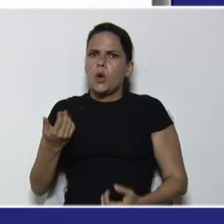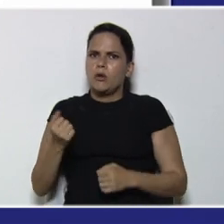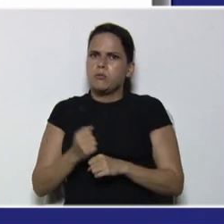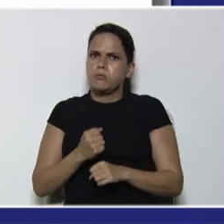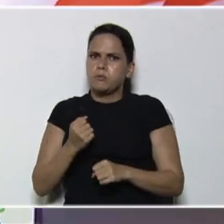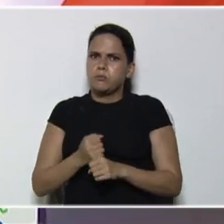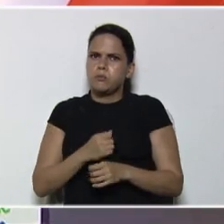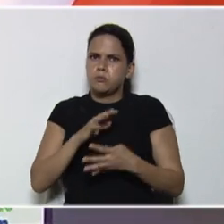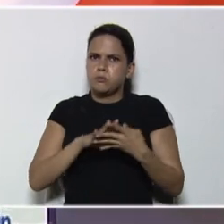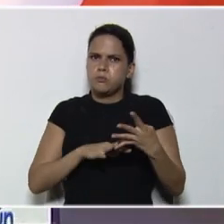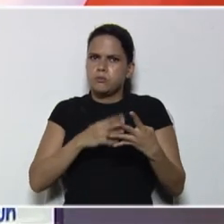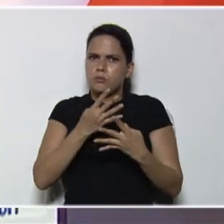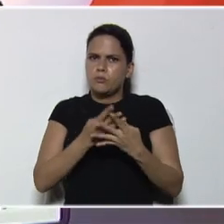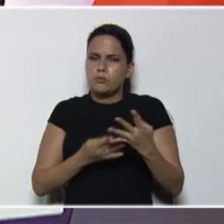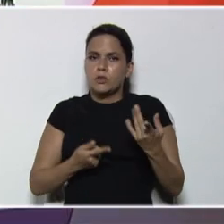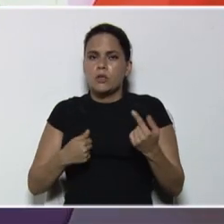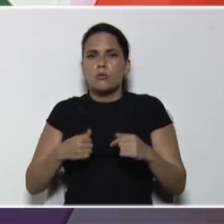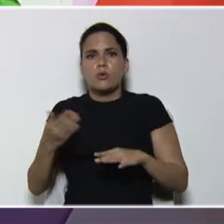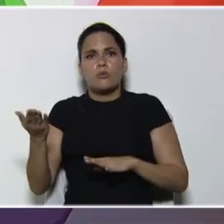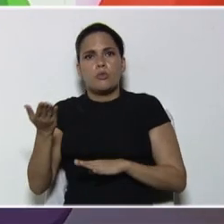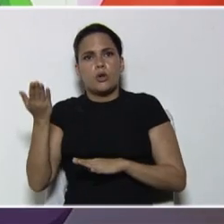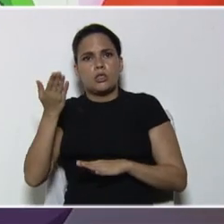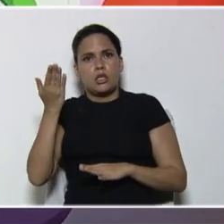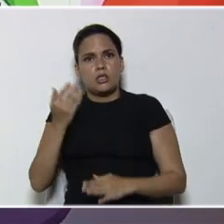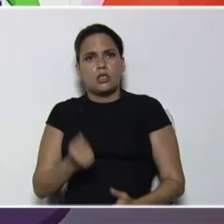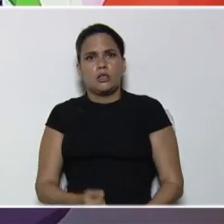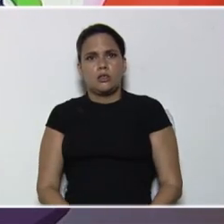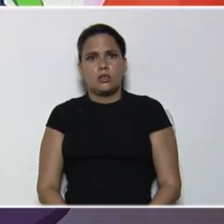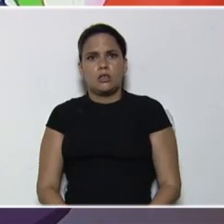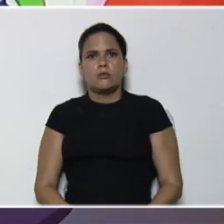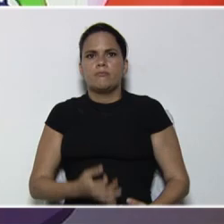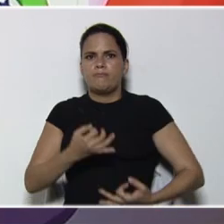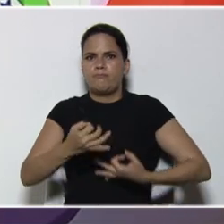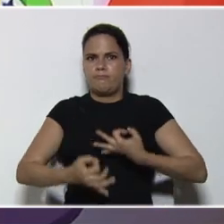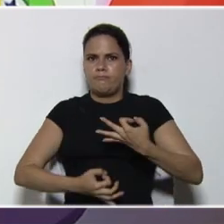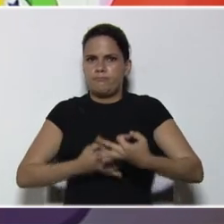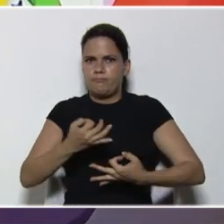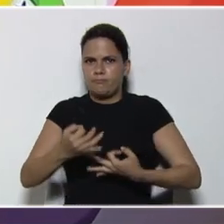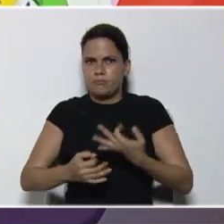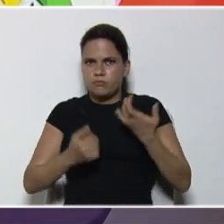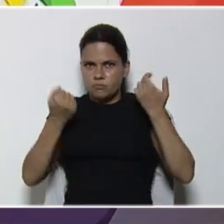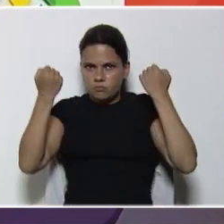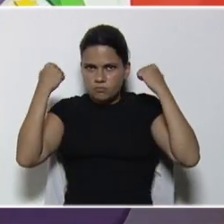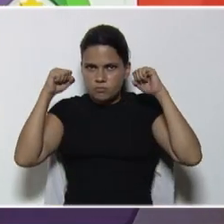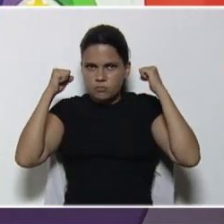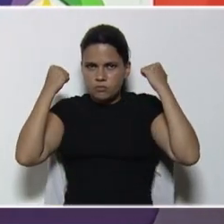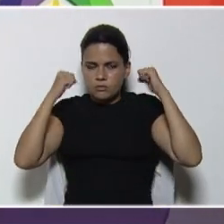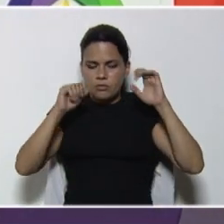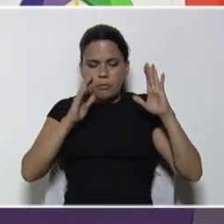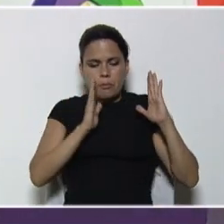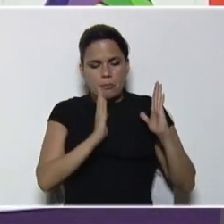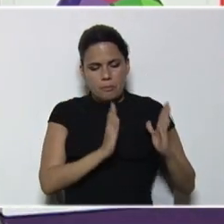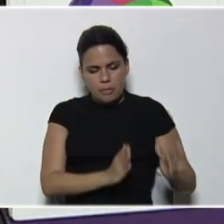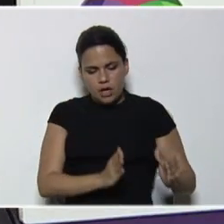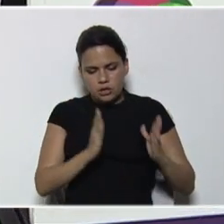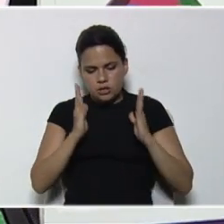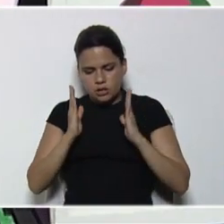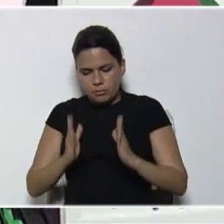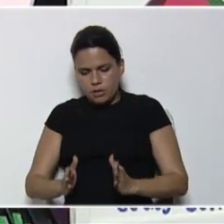en esa área de matemática, es muy importante, explicar, el ejercicio, paso a paso.